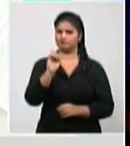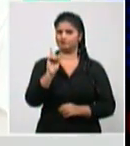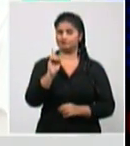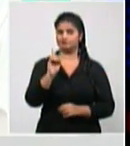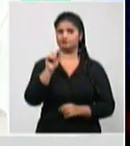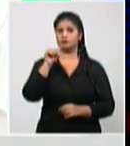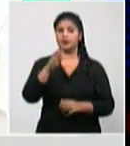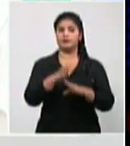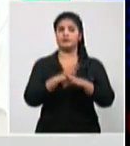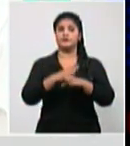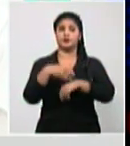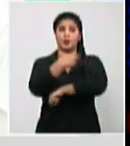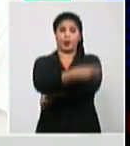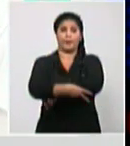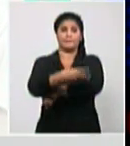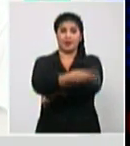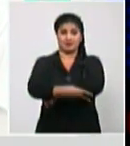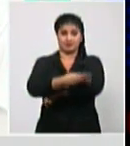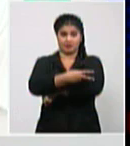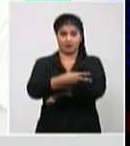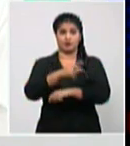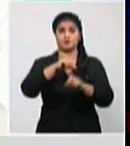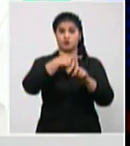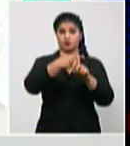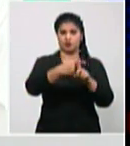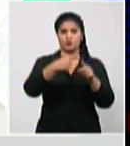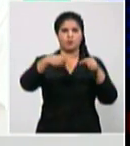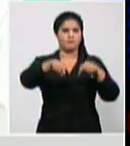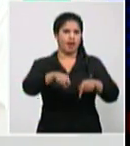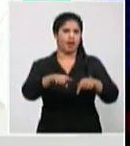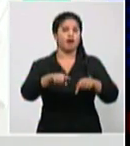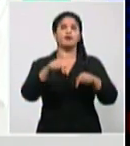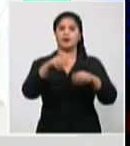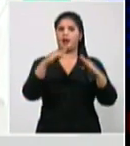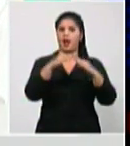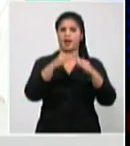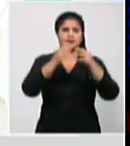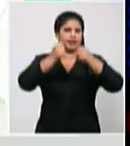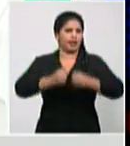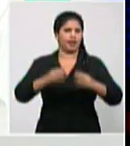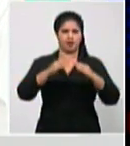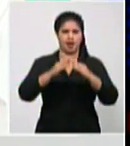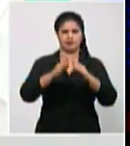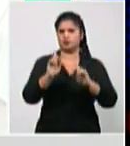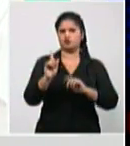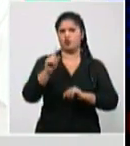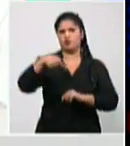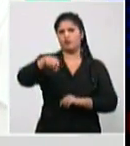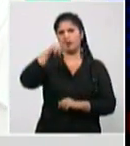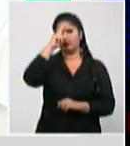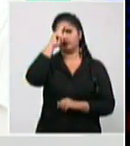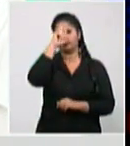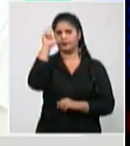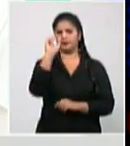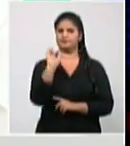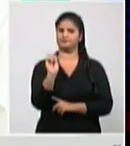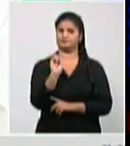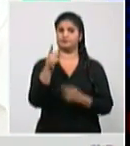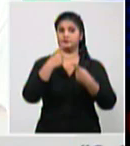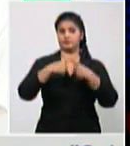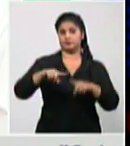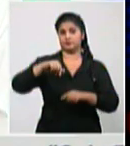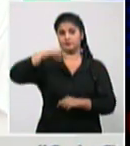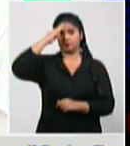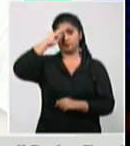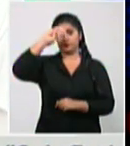caso confirmado va para la casa en Cuba además de los tratamientos preventivos profilácticos ante adquirir la